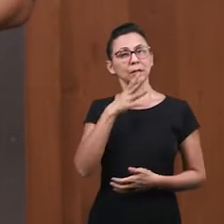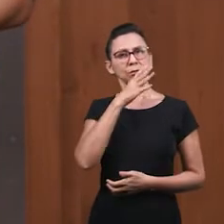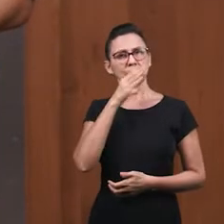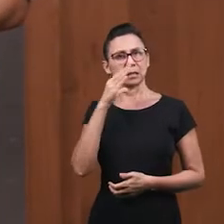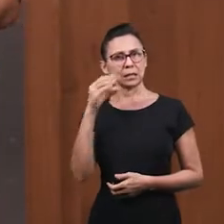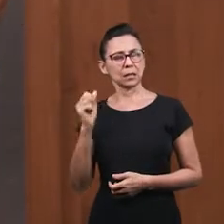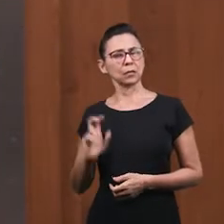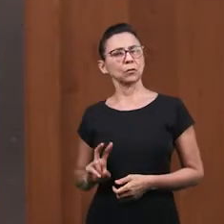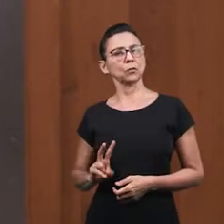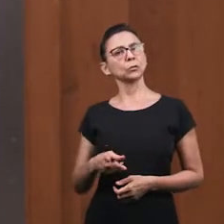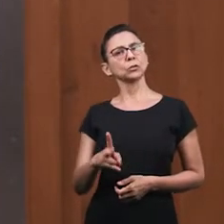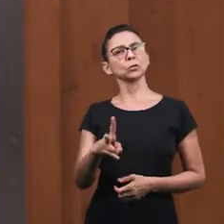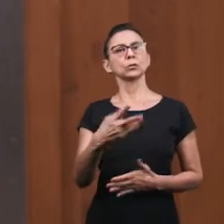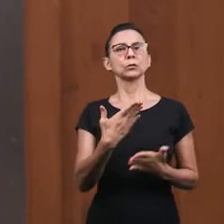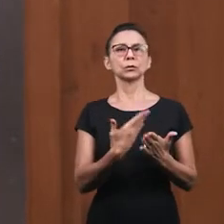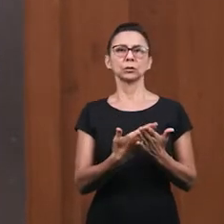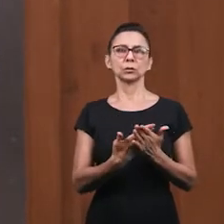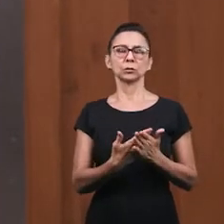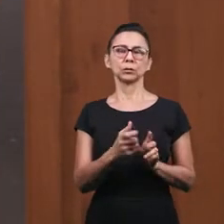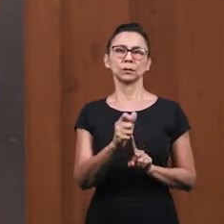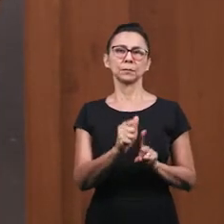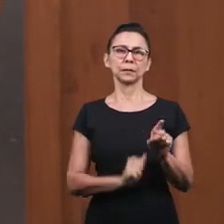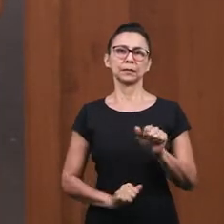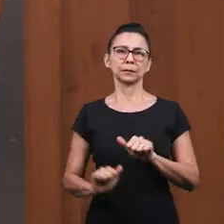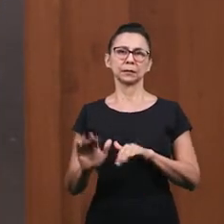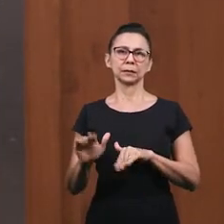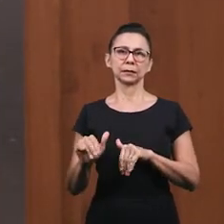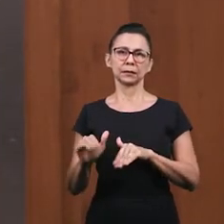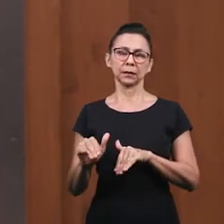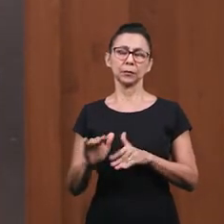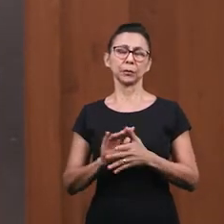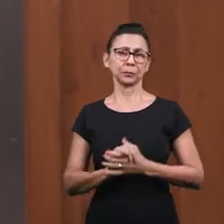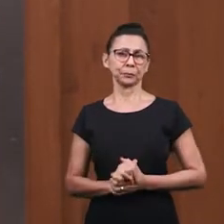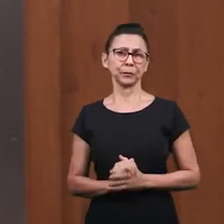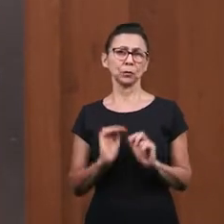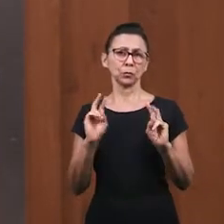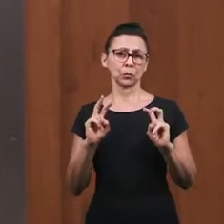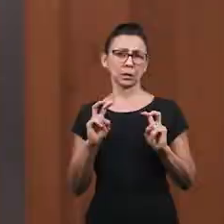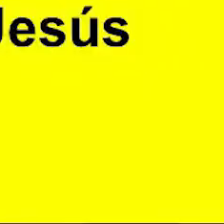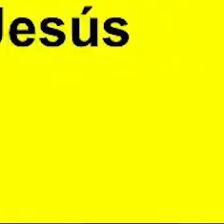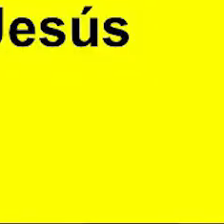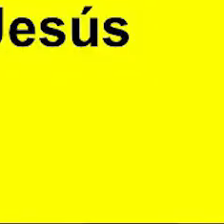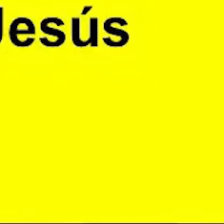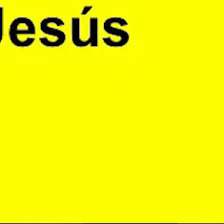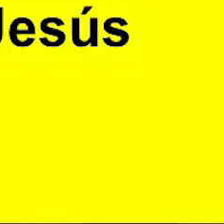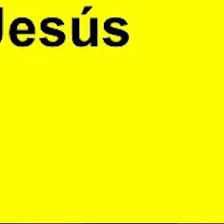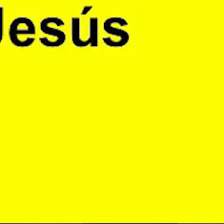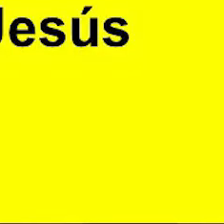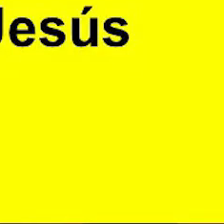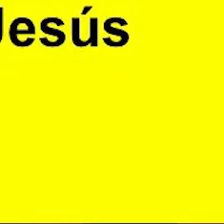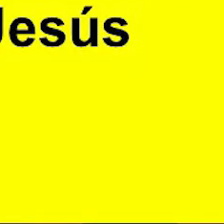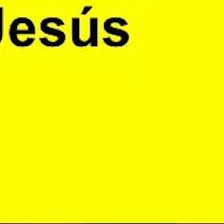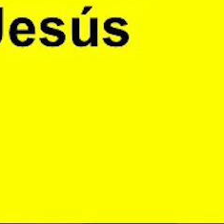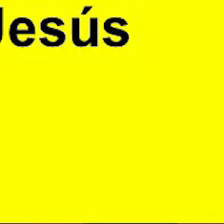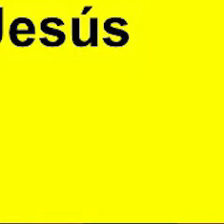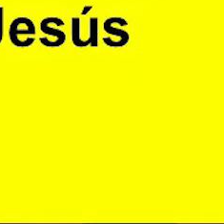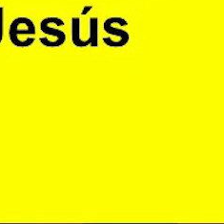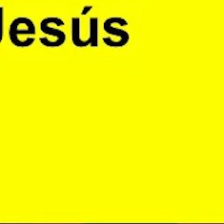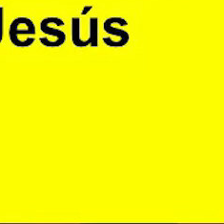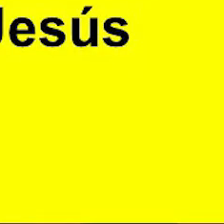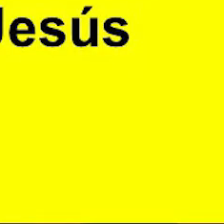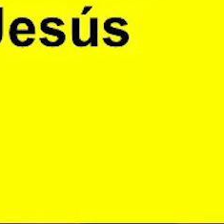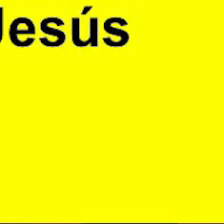Queridos adolescentes, dando continuidad al estudio de este mes Que hemos hablado al respecto del ministerio del Señor Jesús